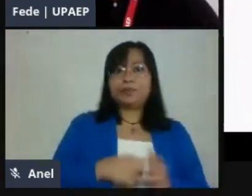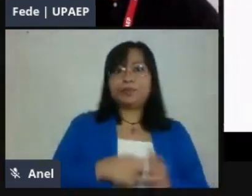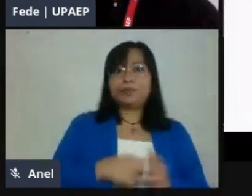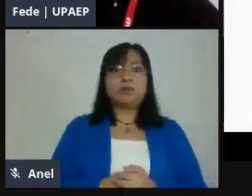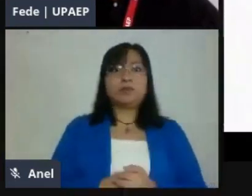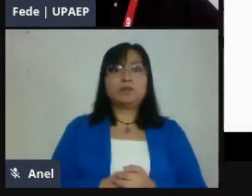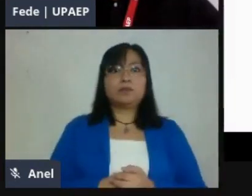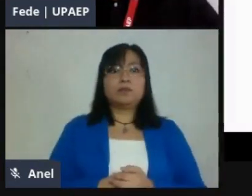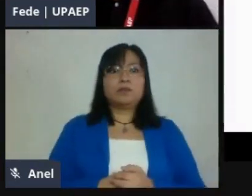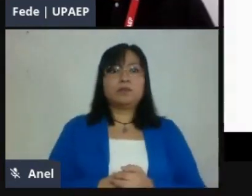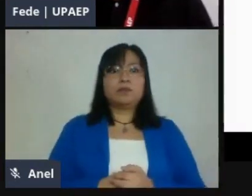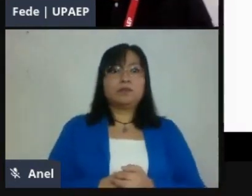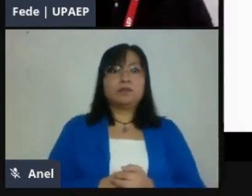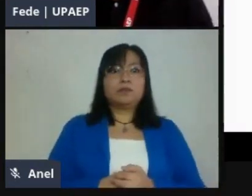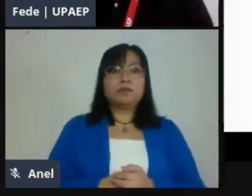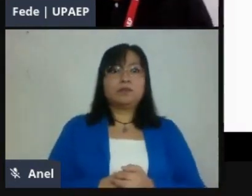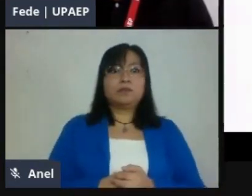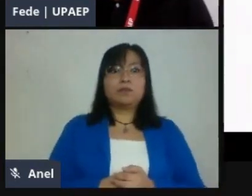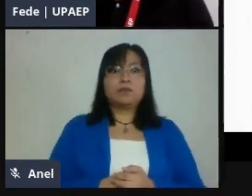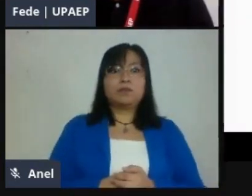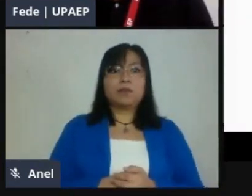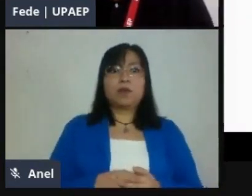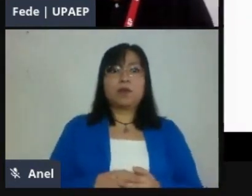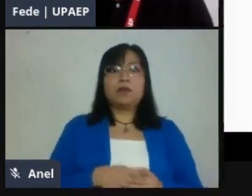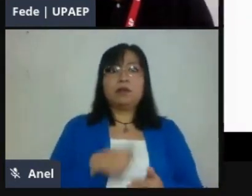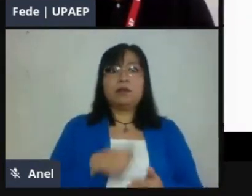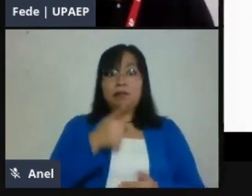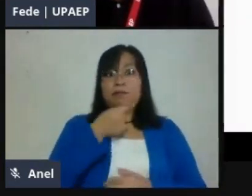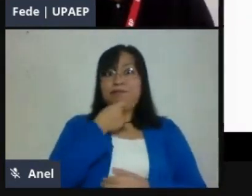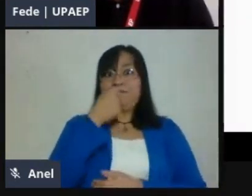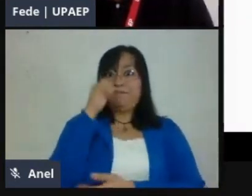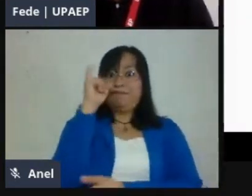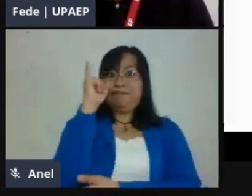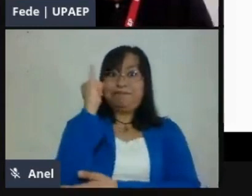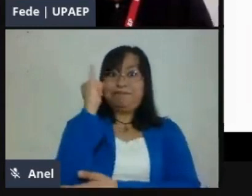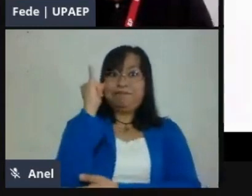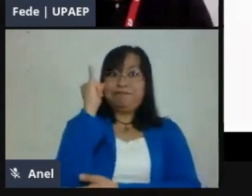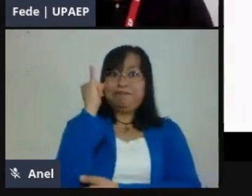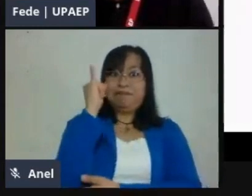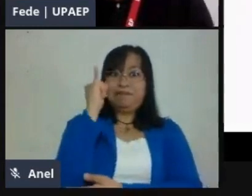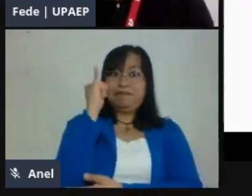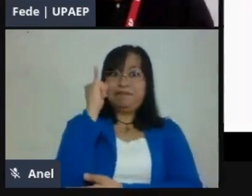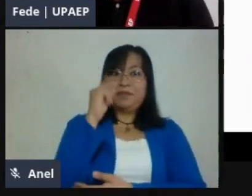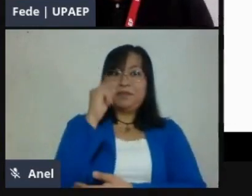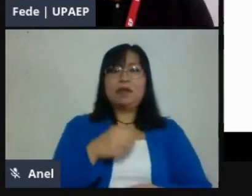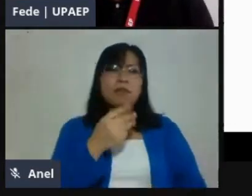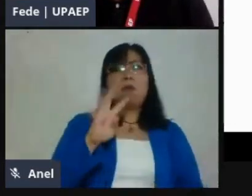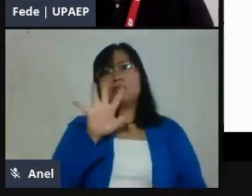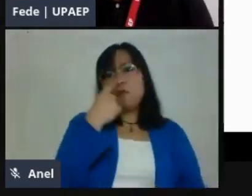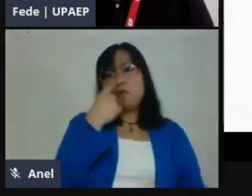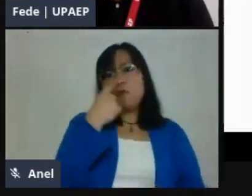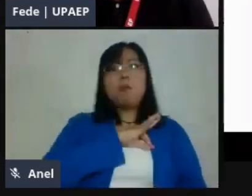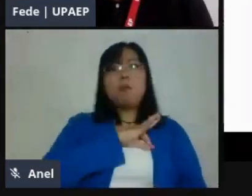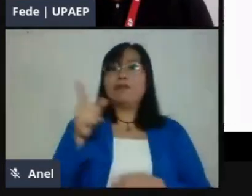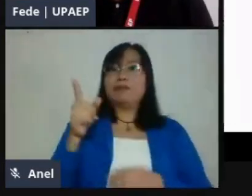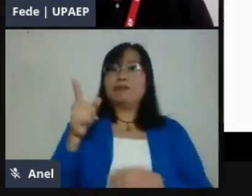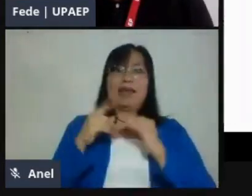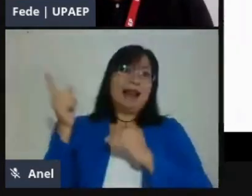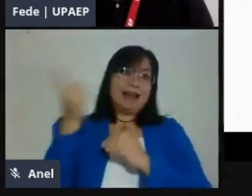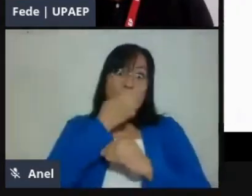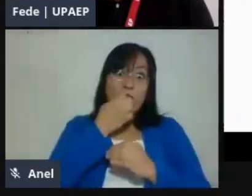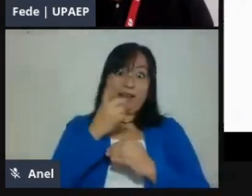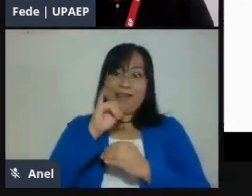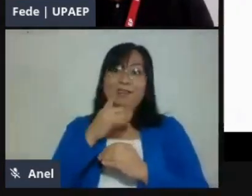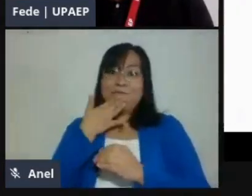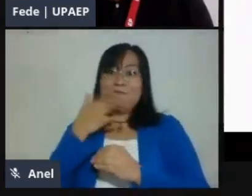más o menos unas 4 o 5 horas a la escuela presencial, no podemos esperar que trabajen 4 o 5 horas en